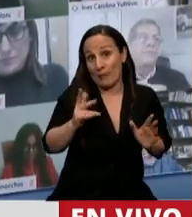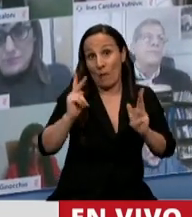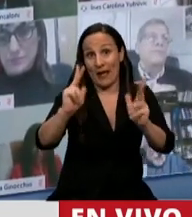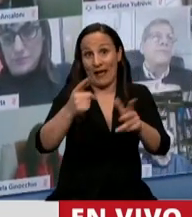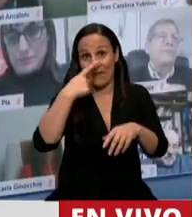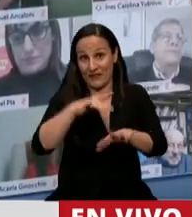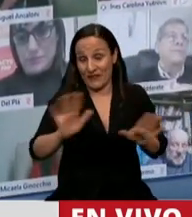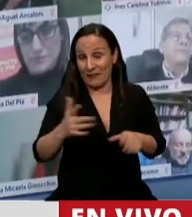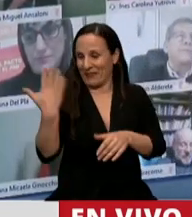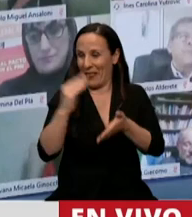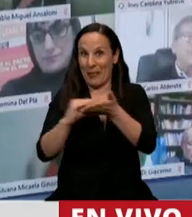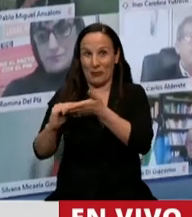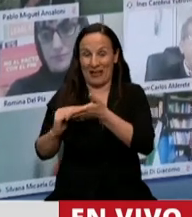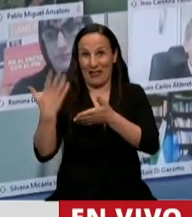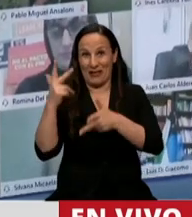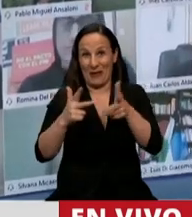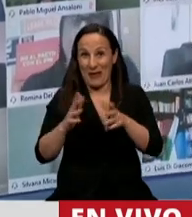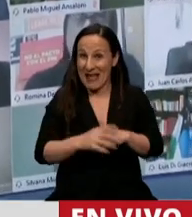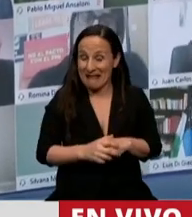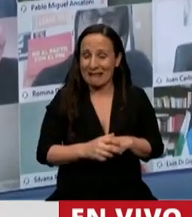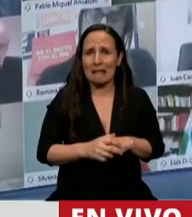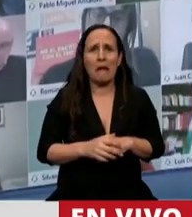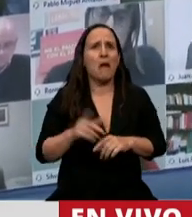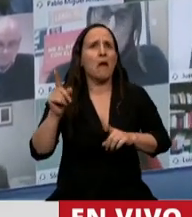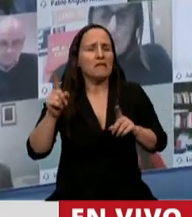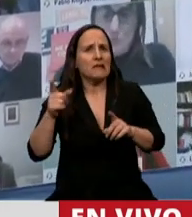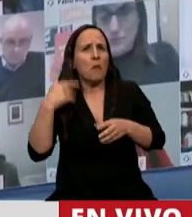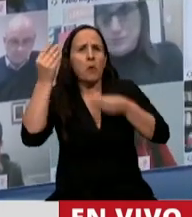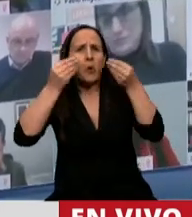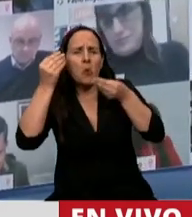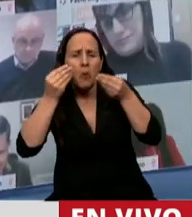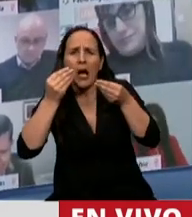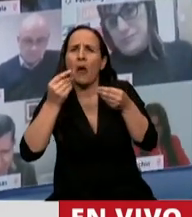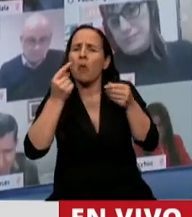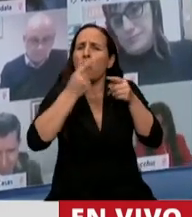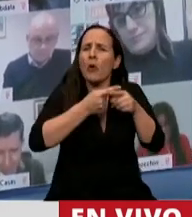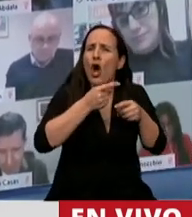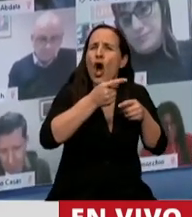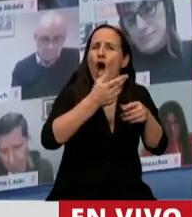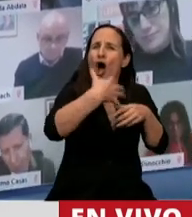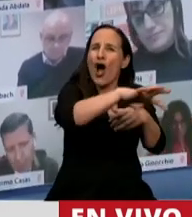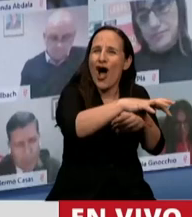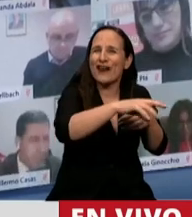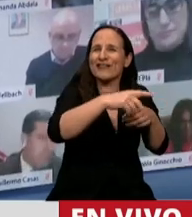diputados preopinantes que estaban muy preocupados por el sector y alguna de las leyes que